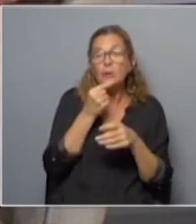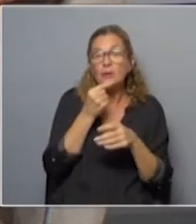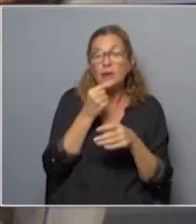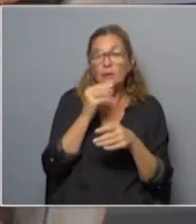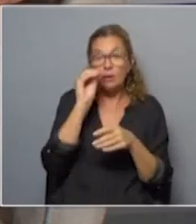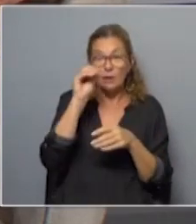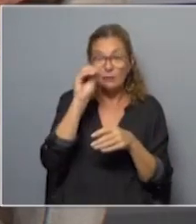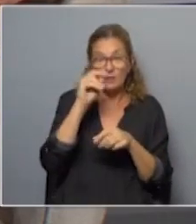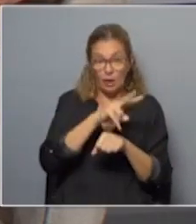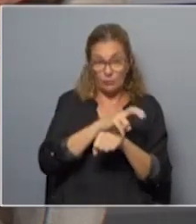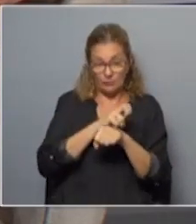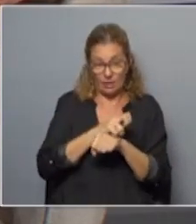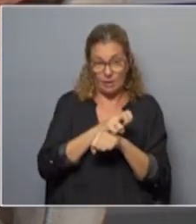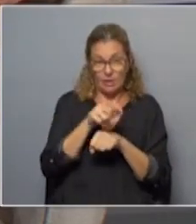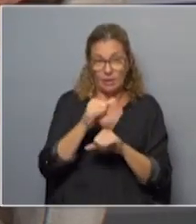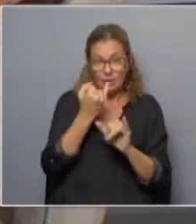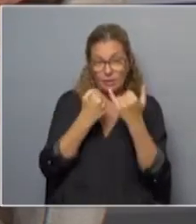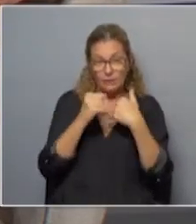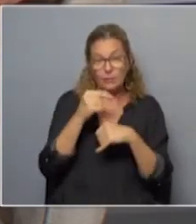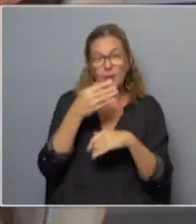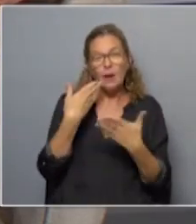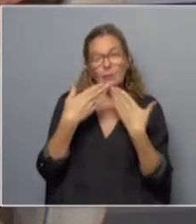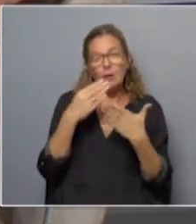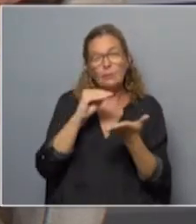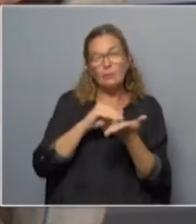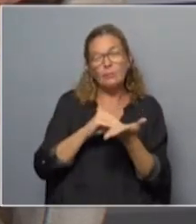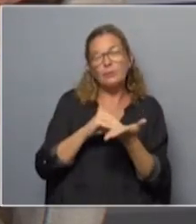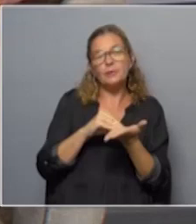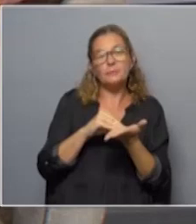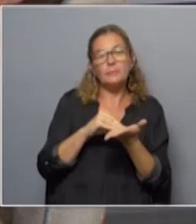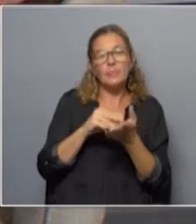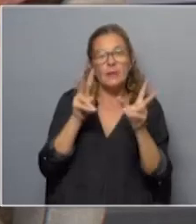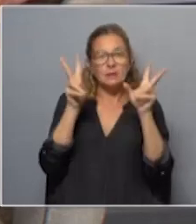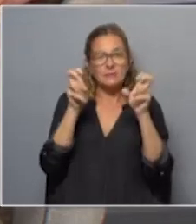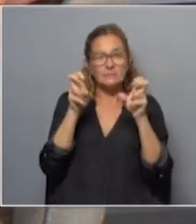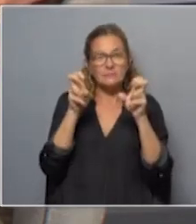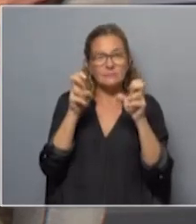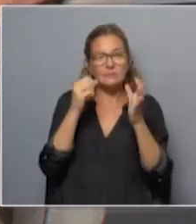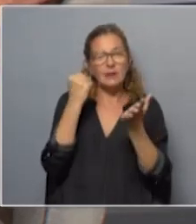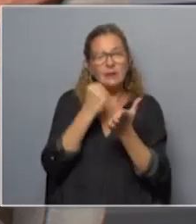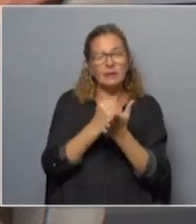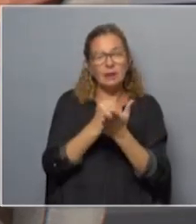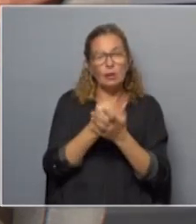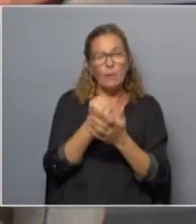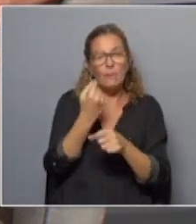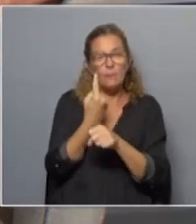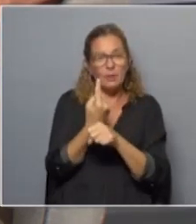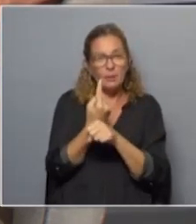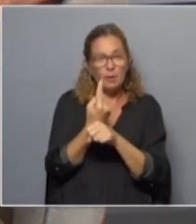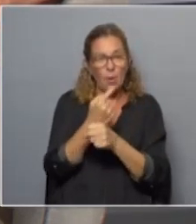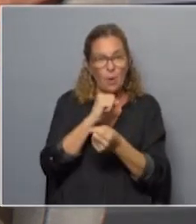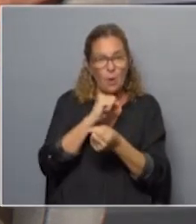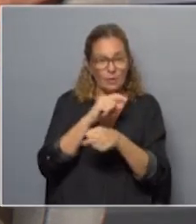notificar a un fiscal. Este informe al que hacemos referencia, que dicho sea de paso, se titula Las garantías en los primeros momentos de la